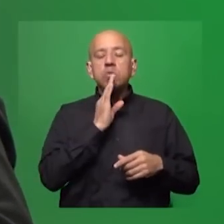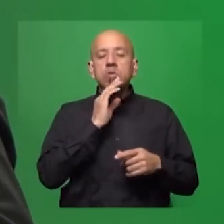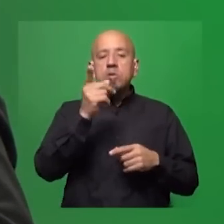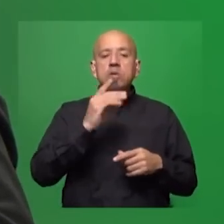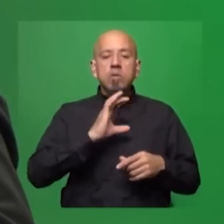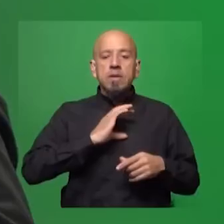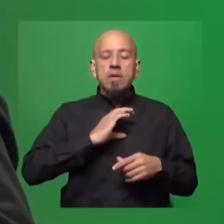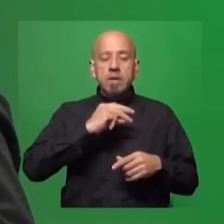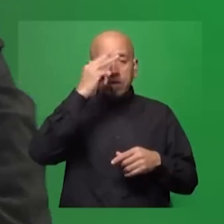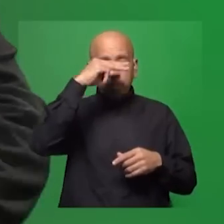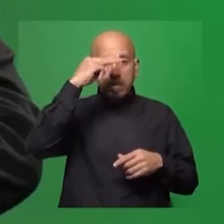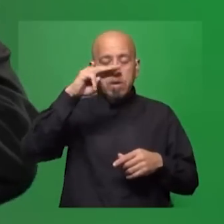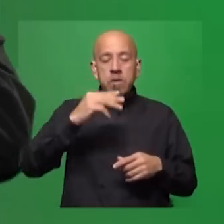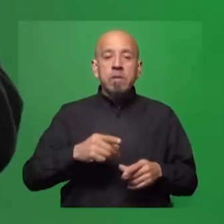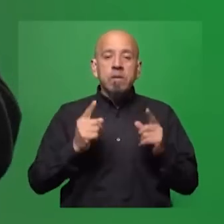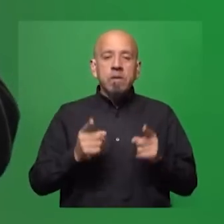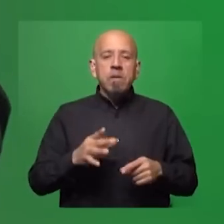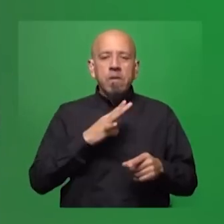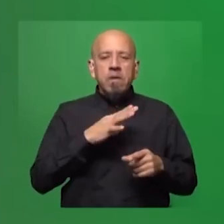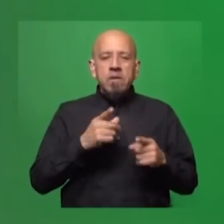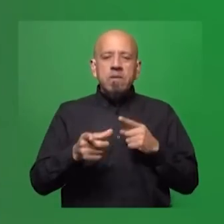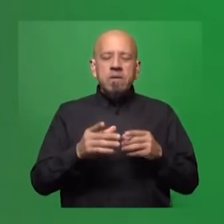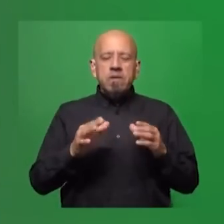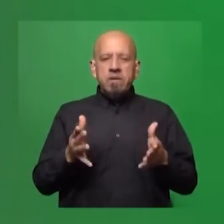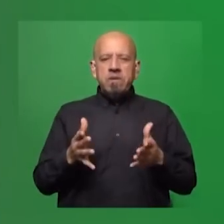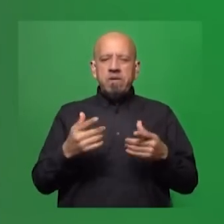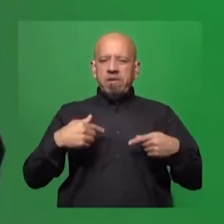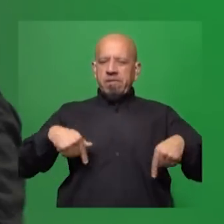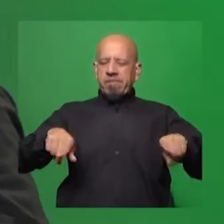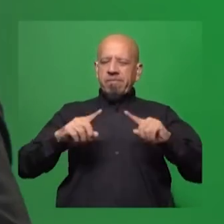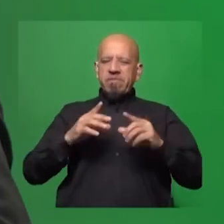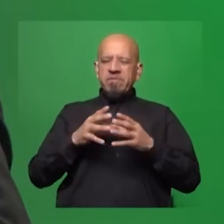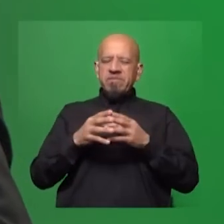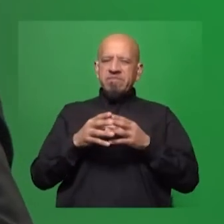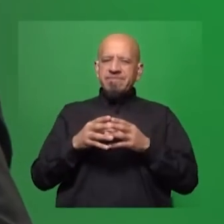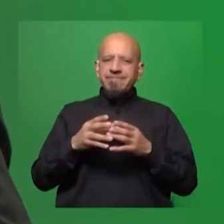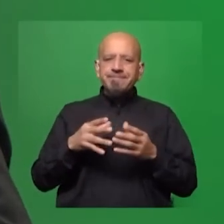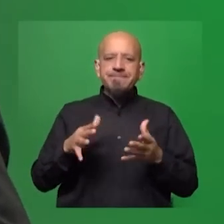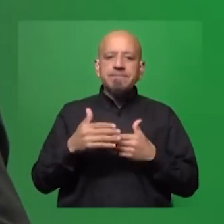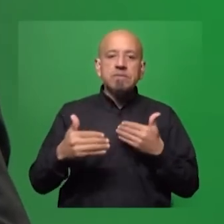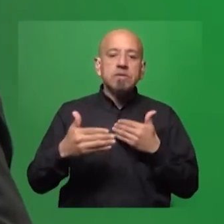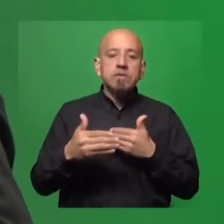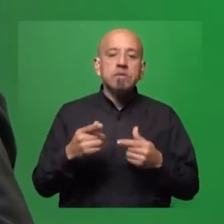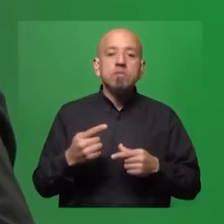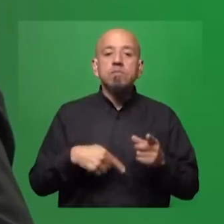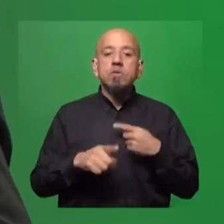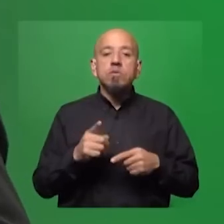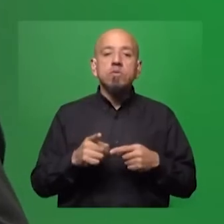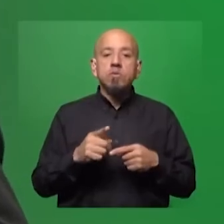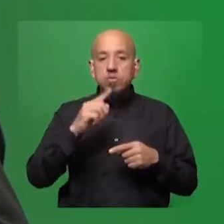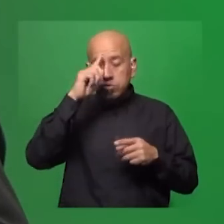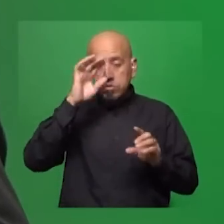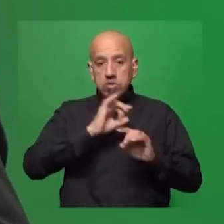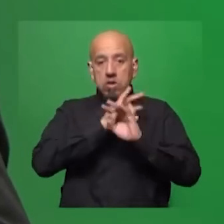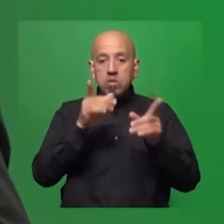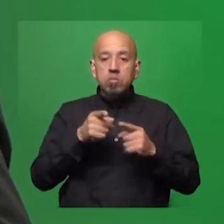México y Canadá. O sea, también encuentran una especie de refugio, de área de cercanía, pero claramente por